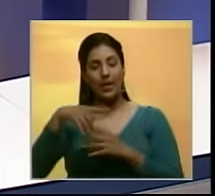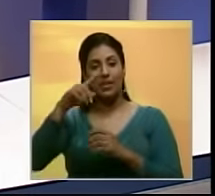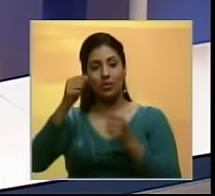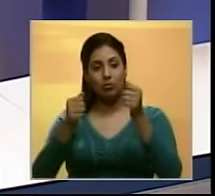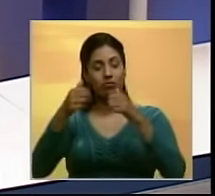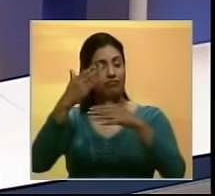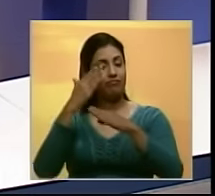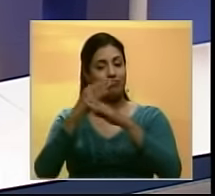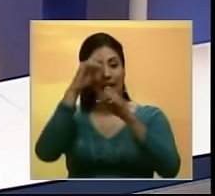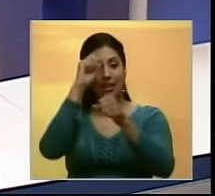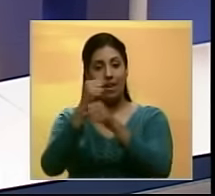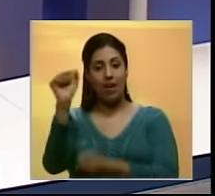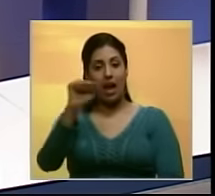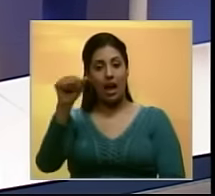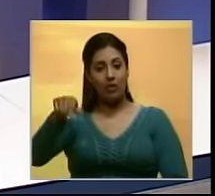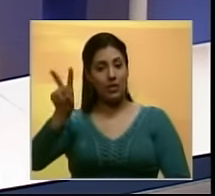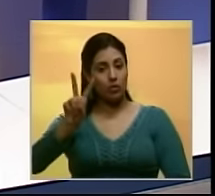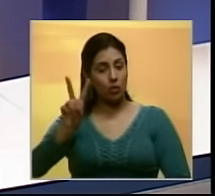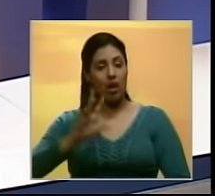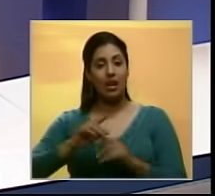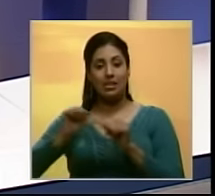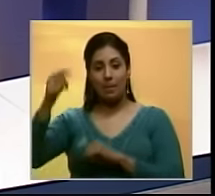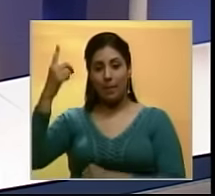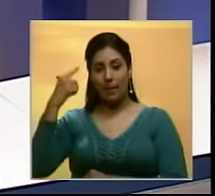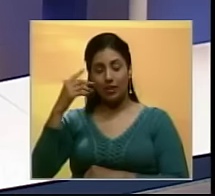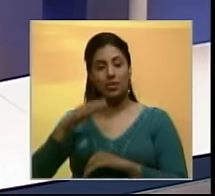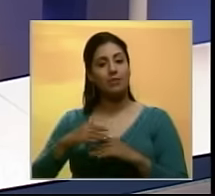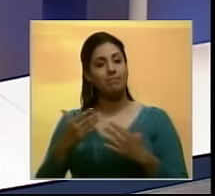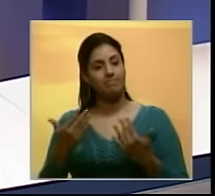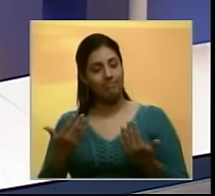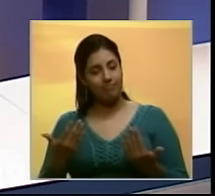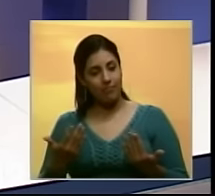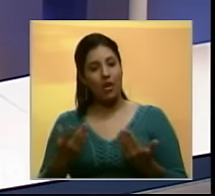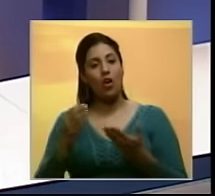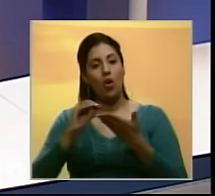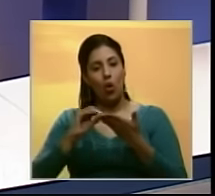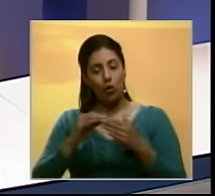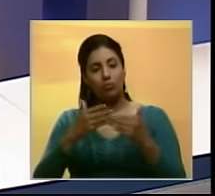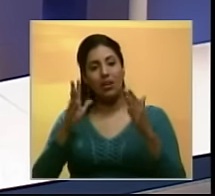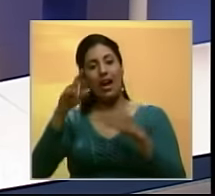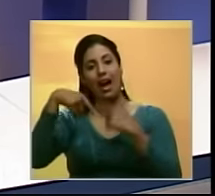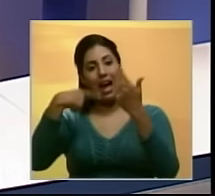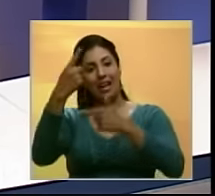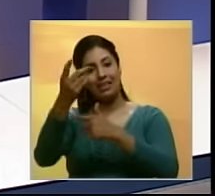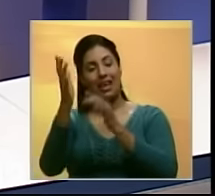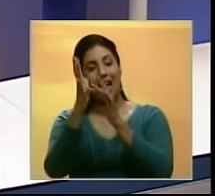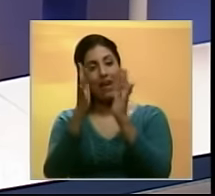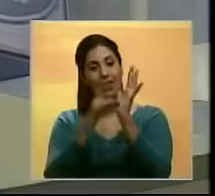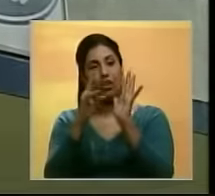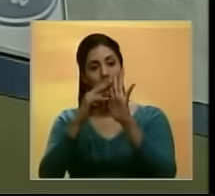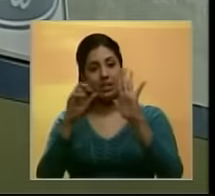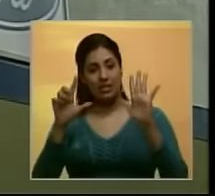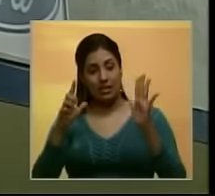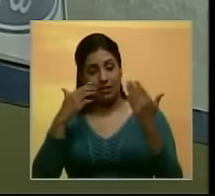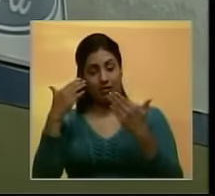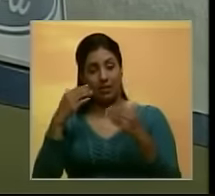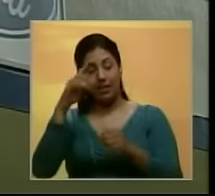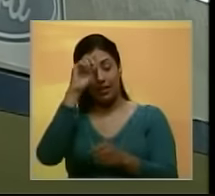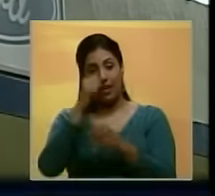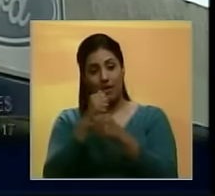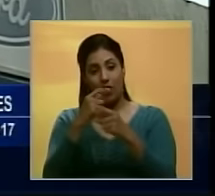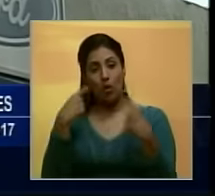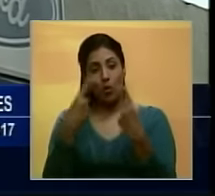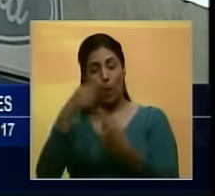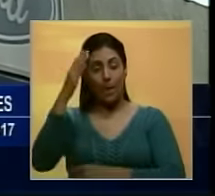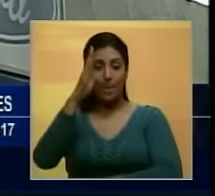Paralizó su producción De vehículos en Venezuela Desde la semana pasada Y la reanudará En el mes de abril De 2017 Durante un evento En